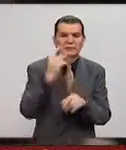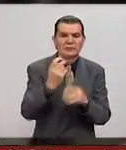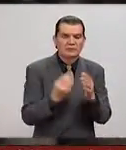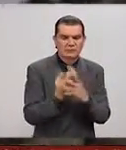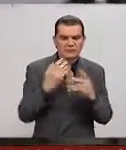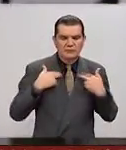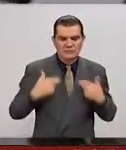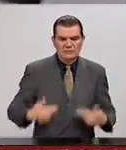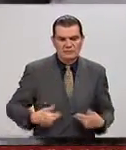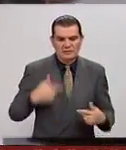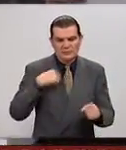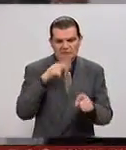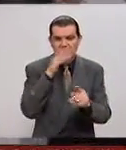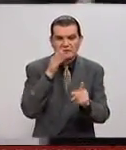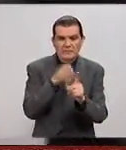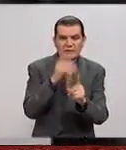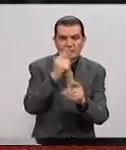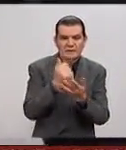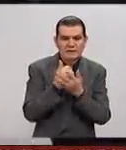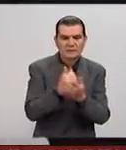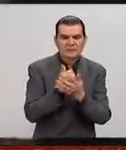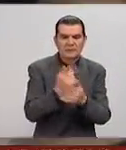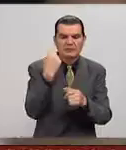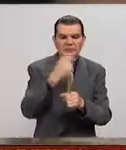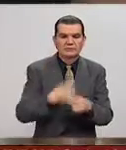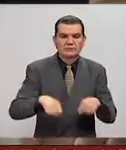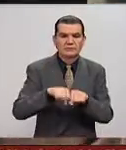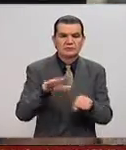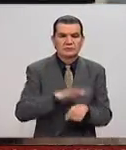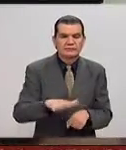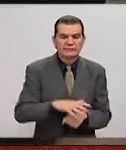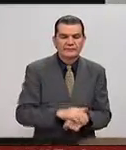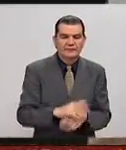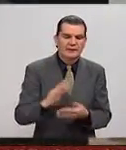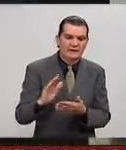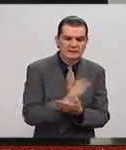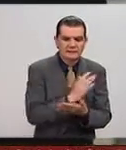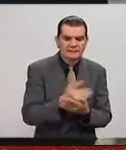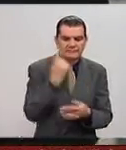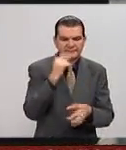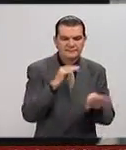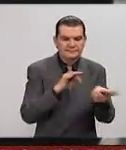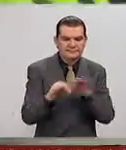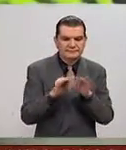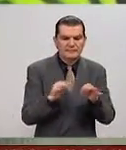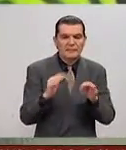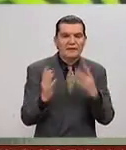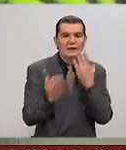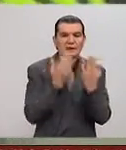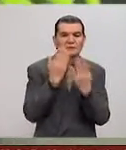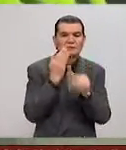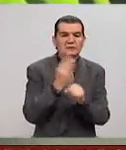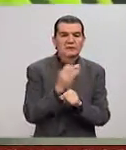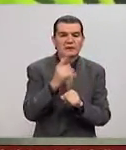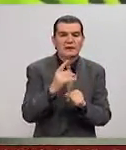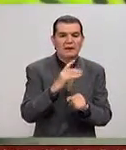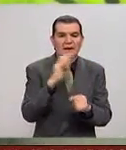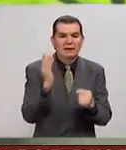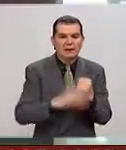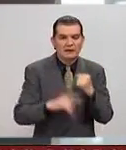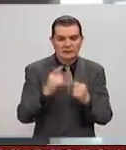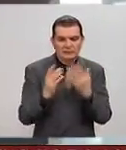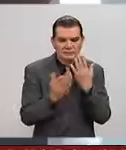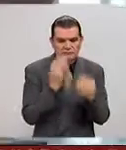con sentido humano, ¿no? Que les preocupe aportar a su sociedad. La parte laboral, cuando un estudiante termina de estudiar esta